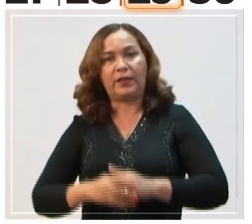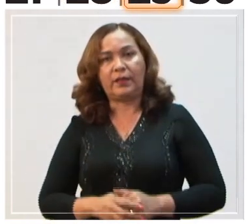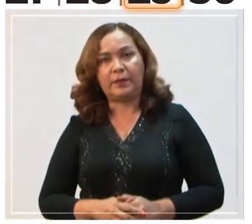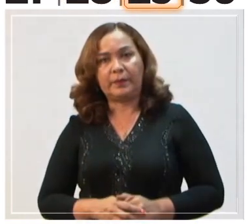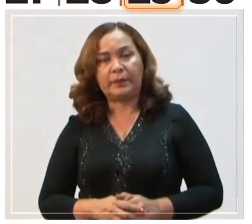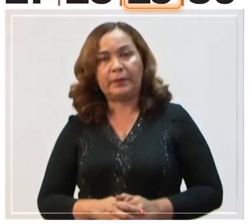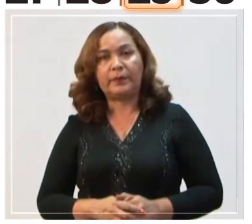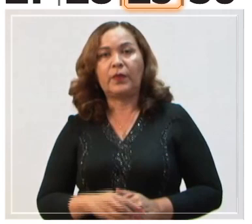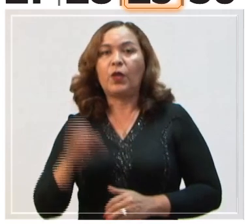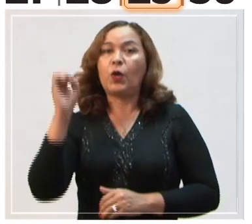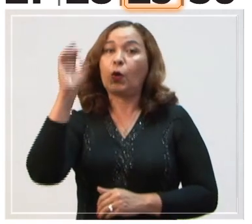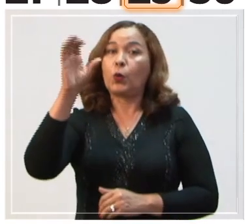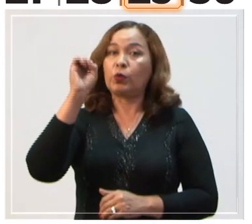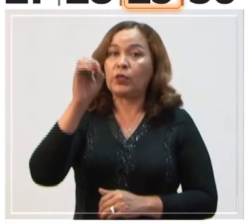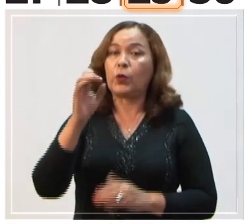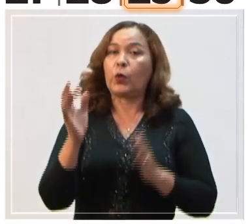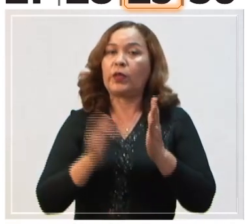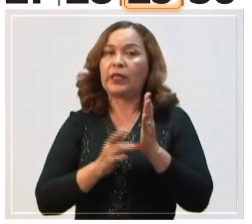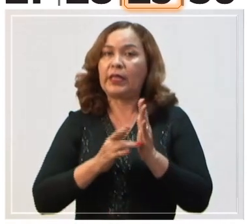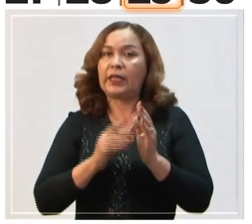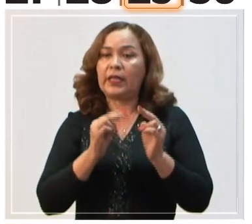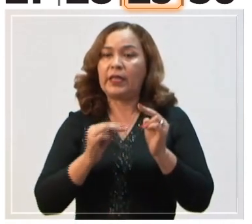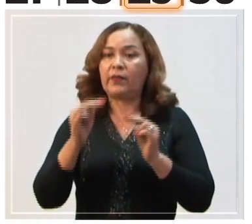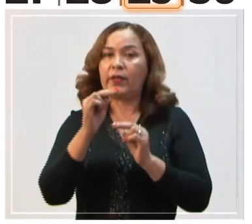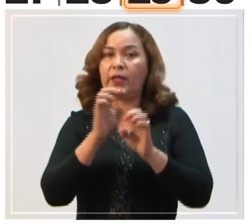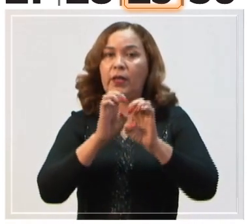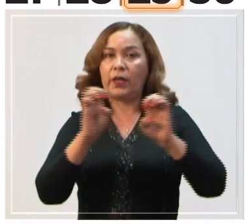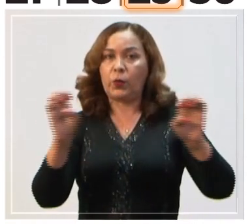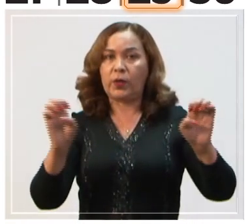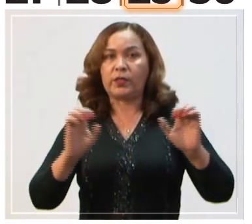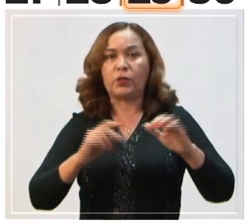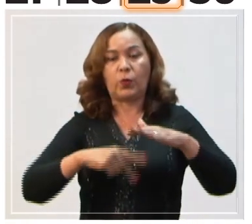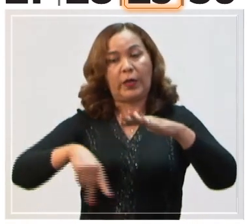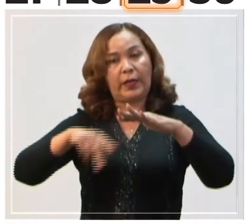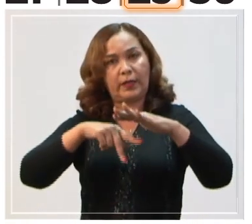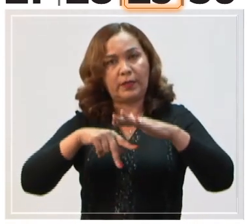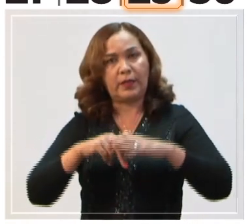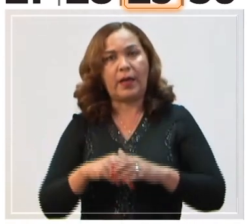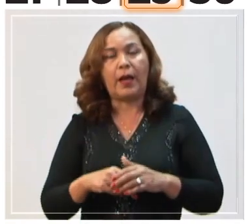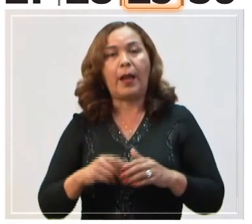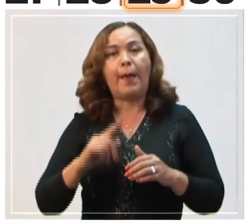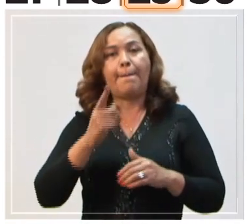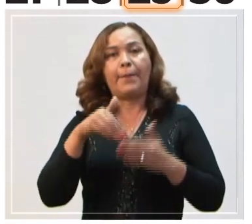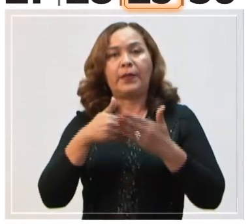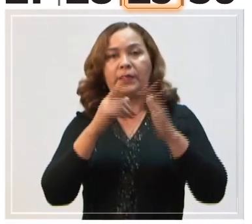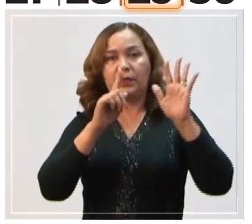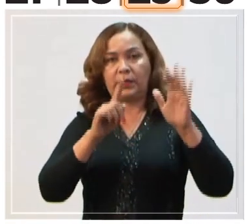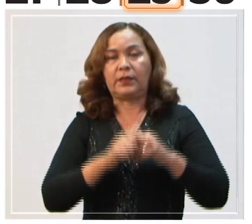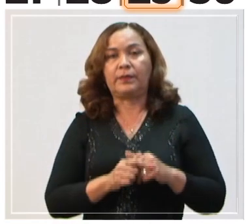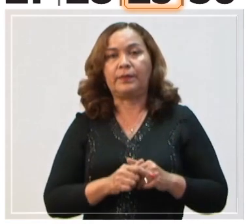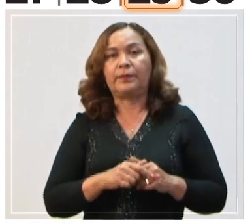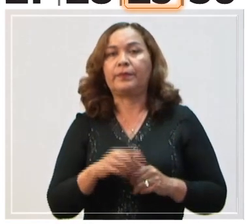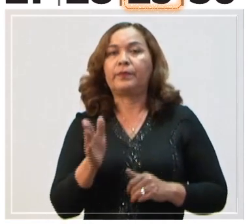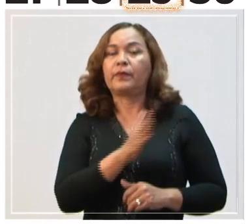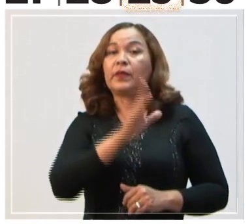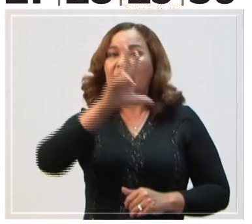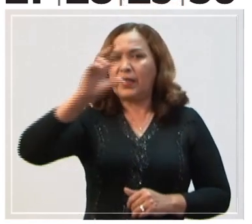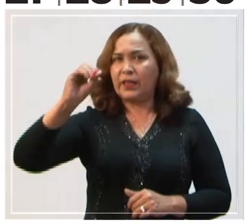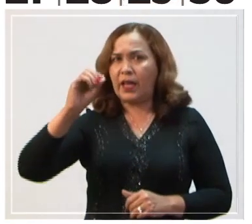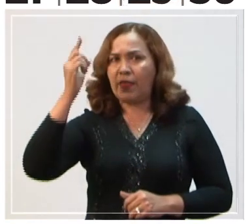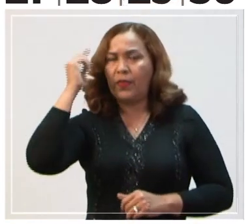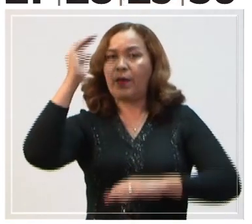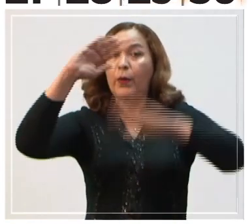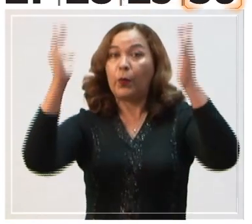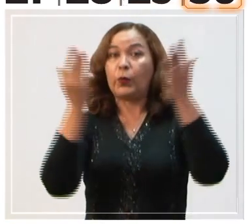Consejos Técnicos de los Niveles de Educación Inicial, Primaria. Día 30. Día Mundial